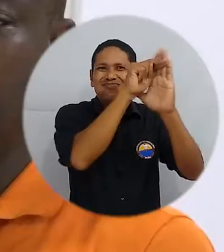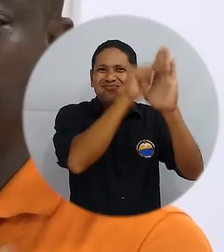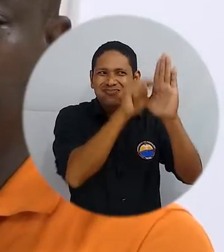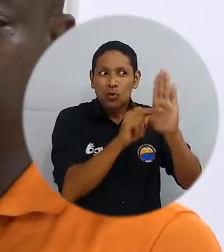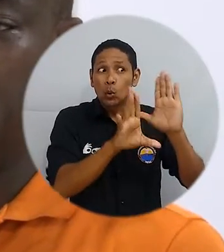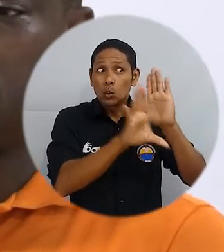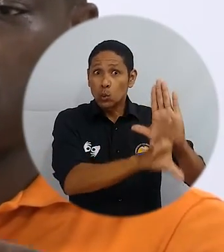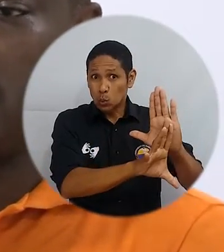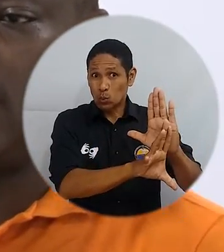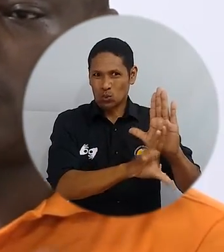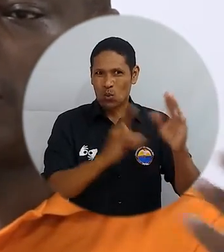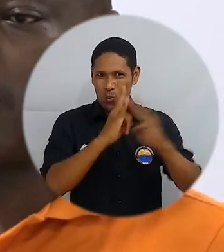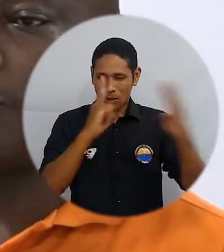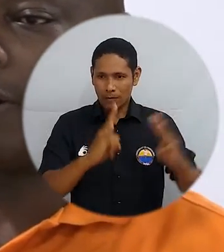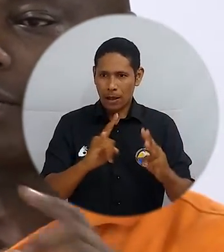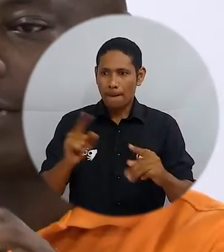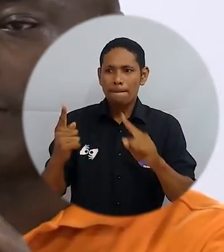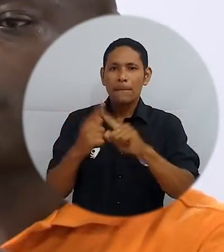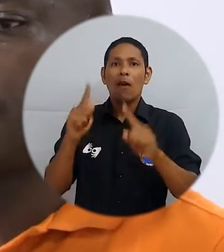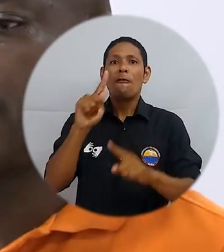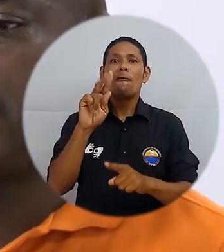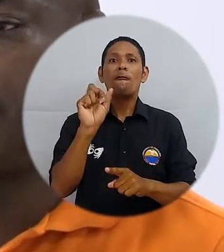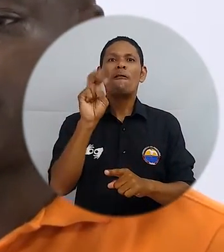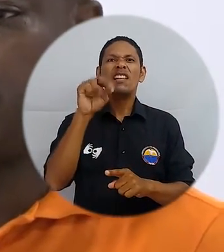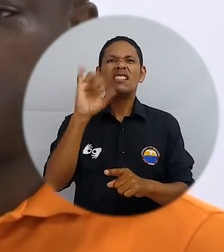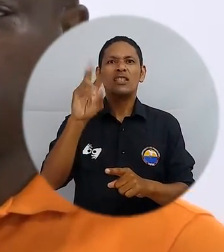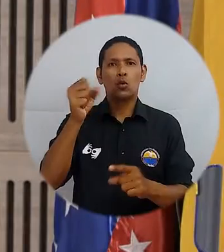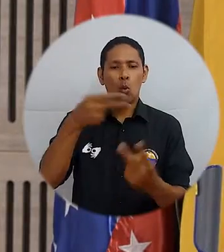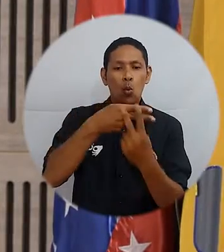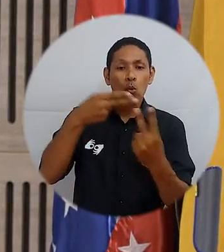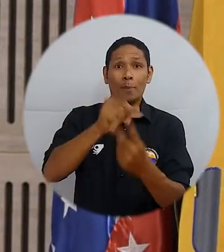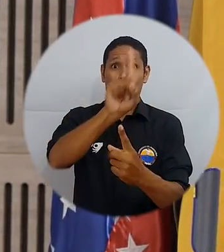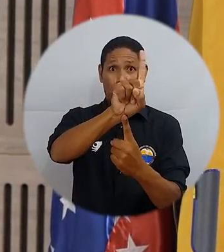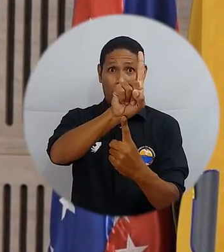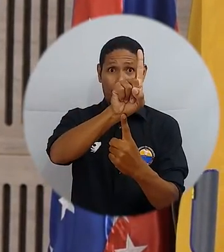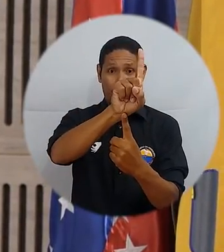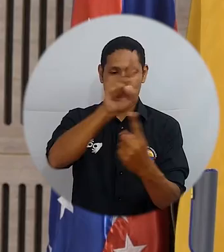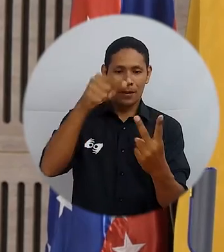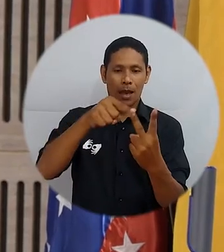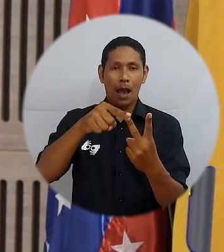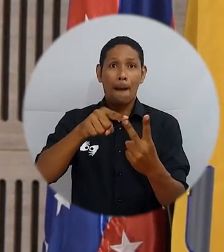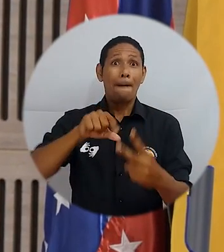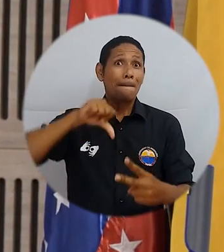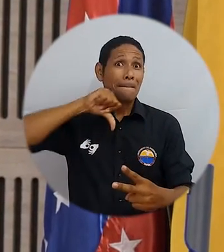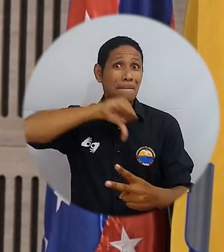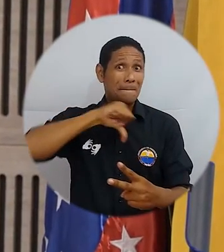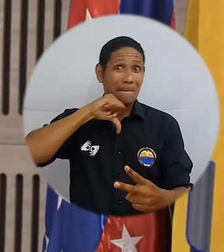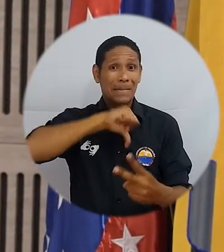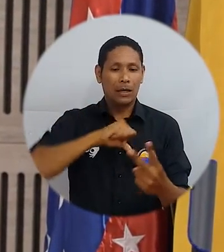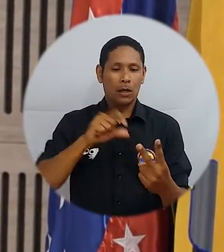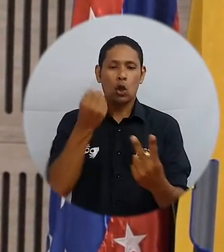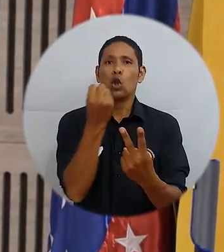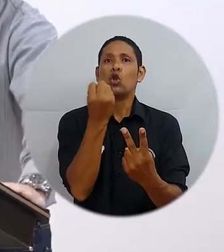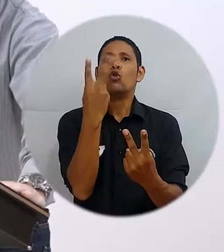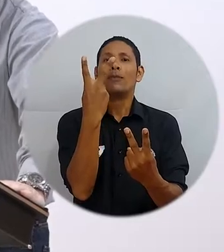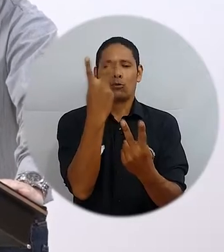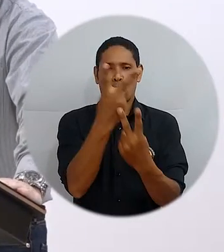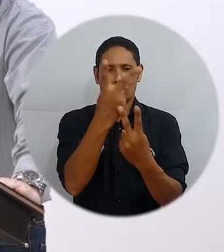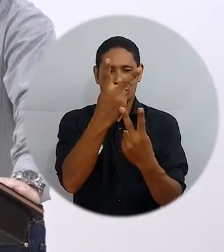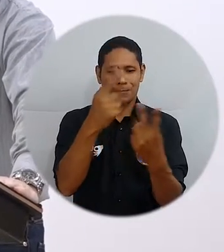Francisco Fernando García Rentería, con el número 1, Pablo Hernán Vera Salazar, con el número 2,